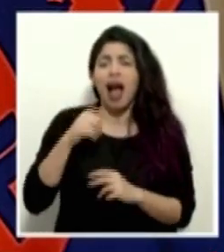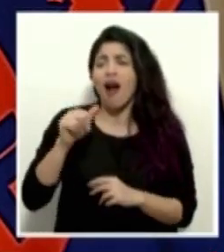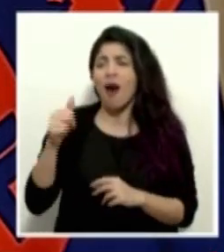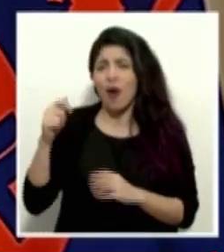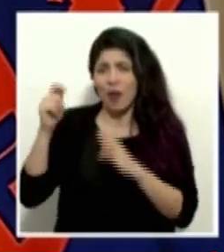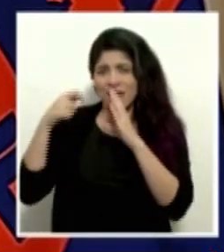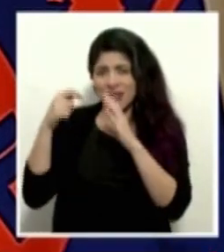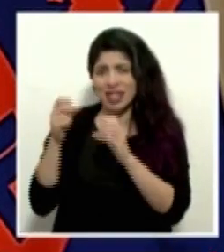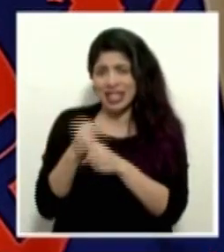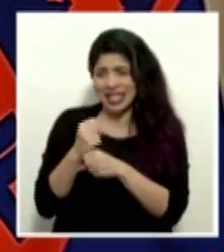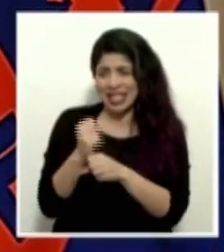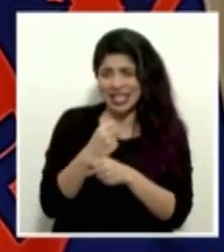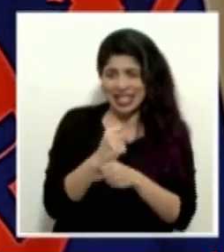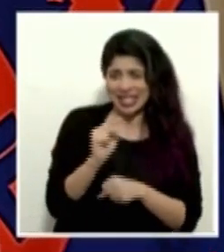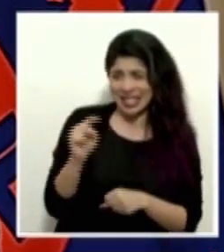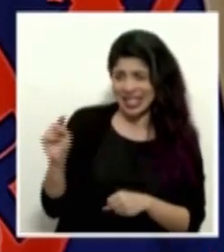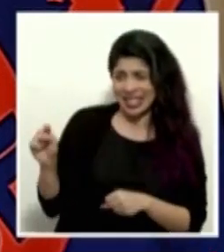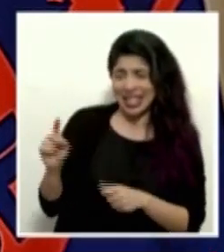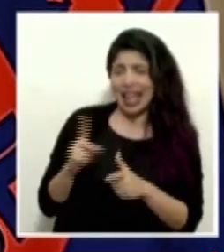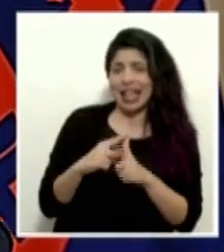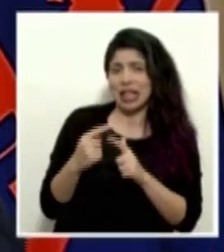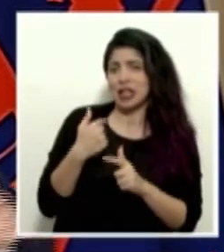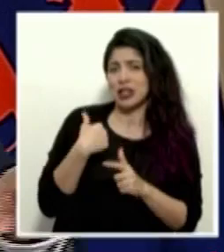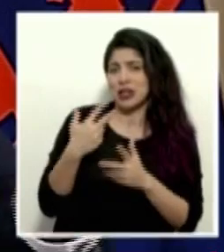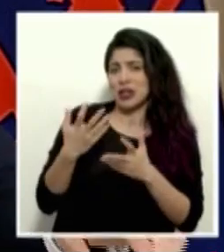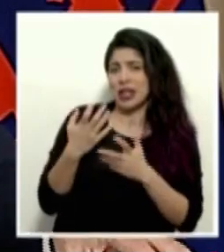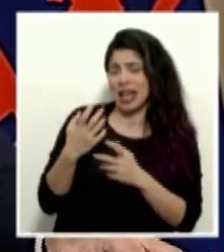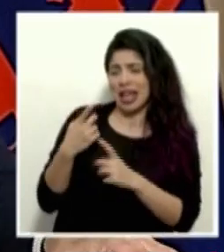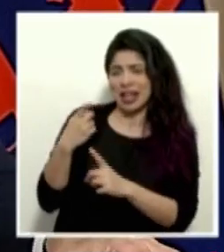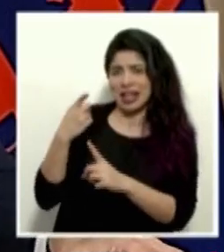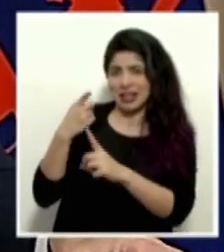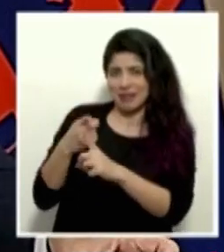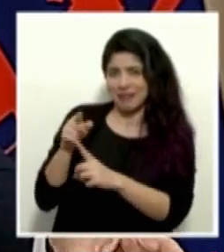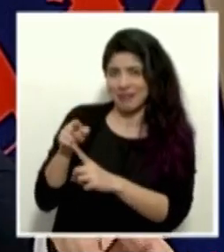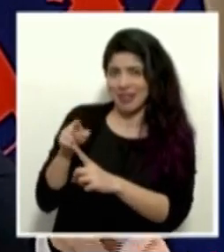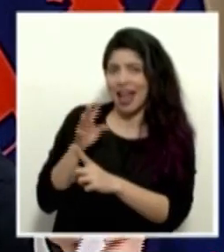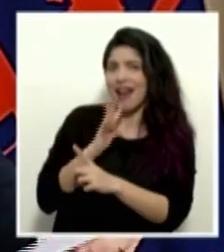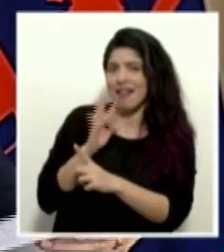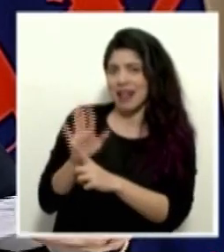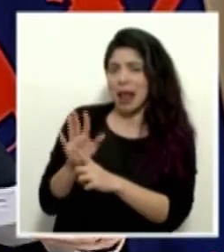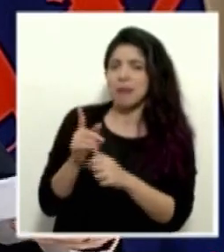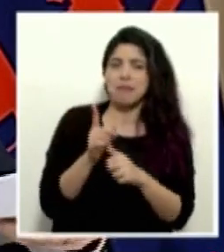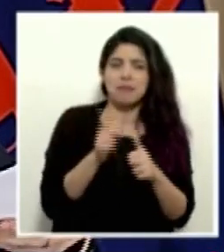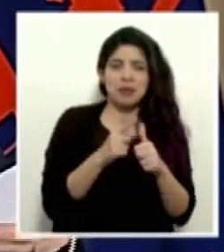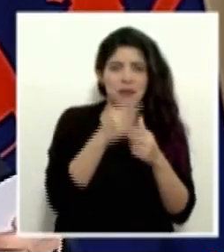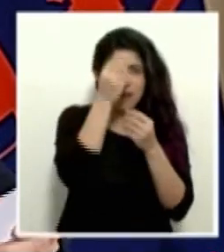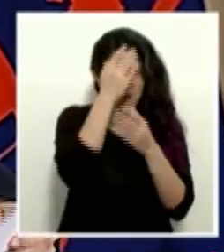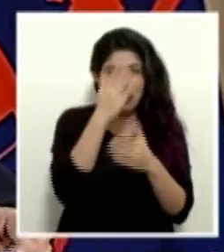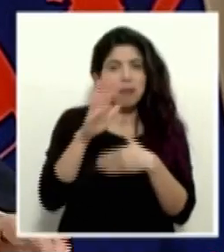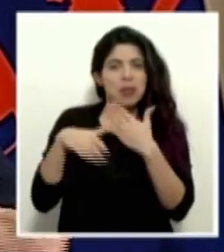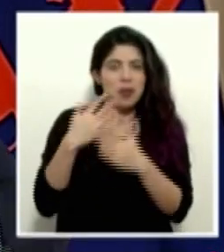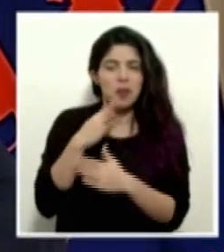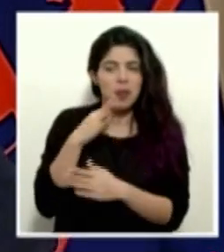videos. Y quiero regresar a ese punto después del informe que quiero dar.